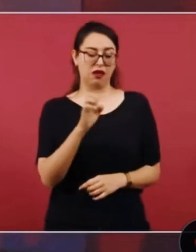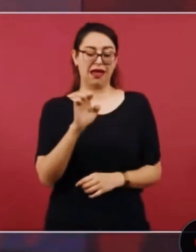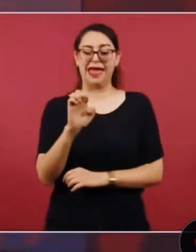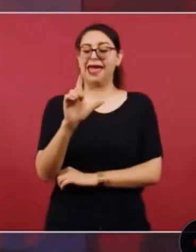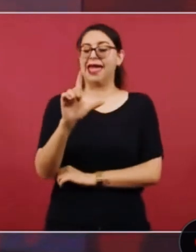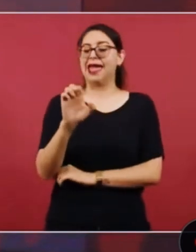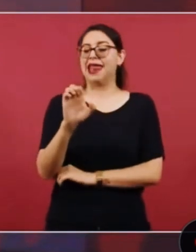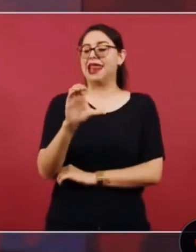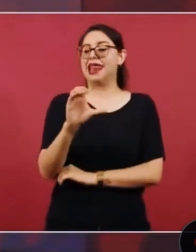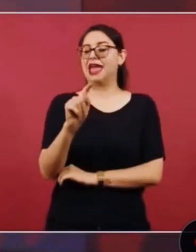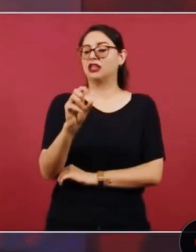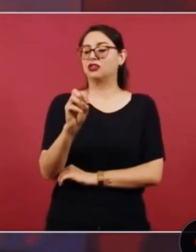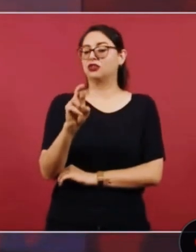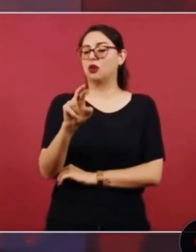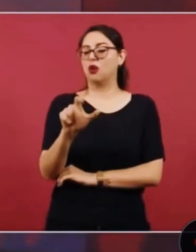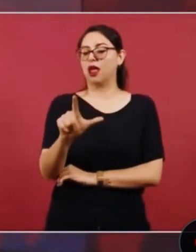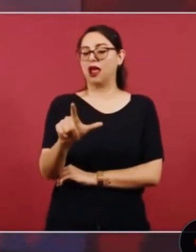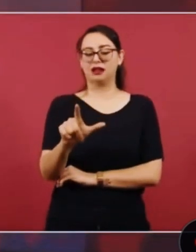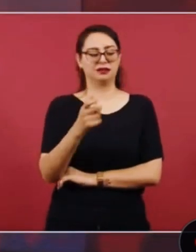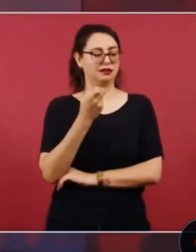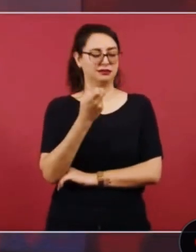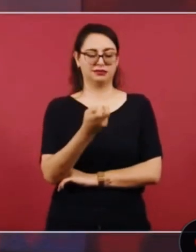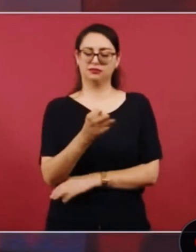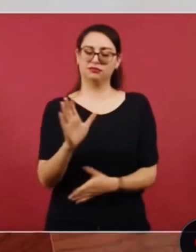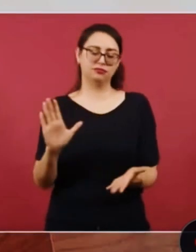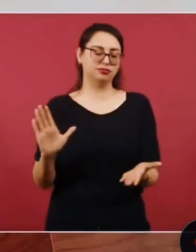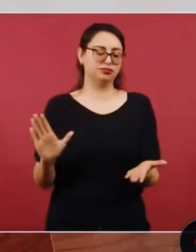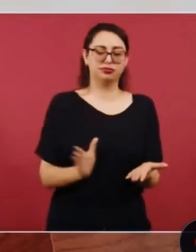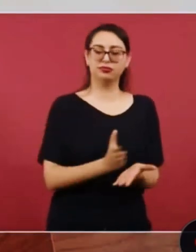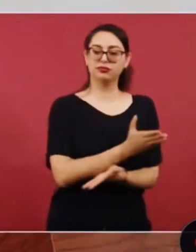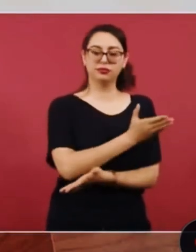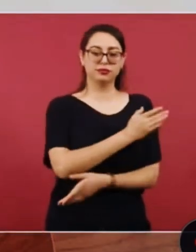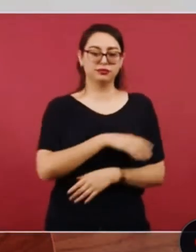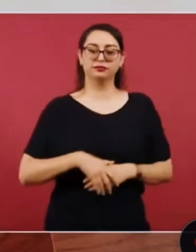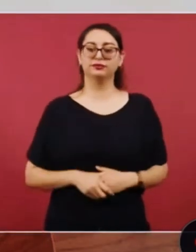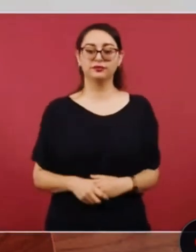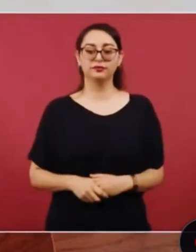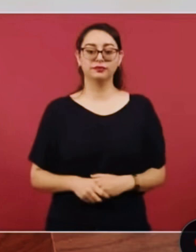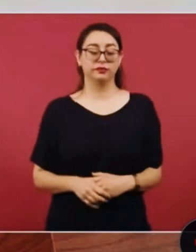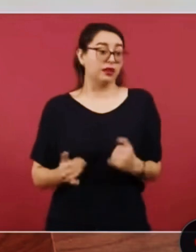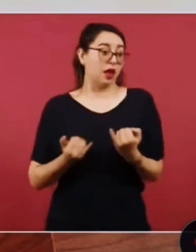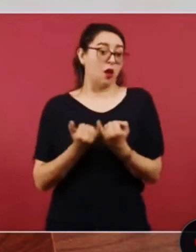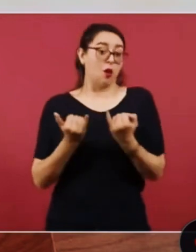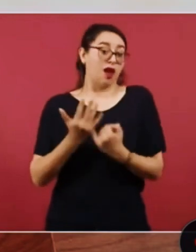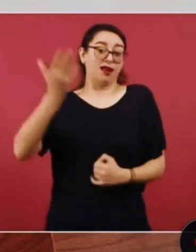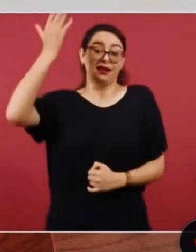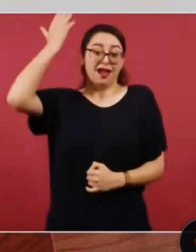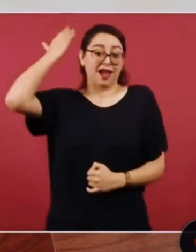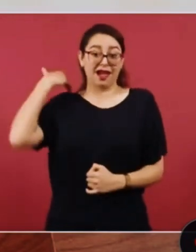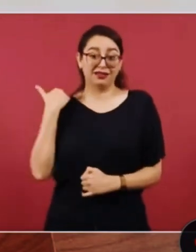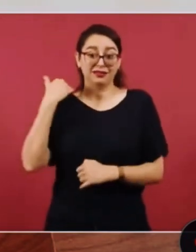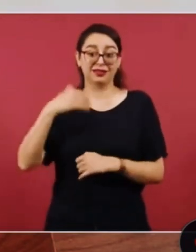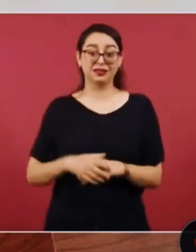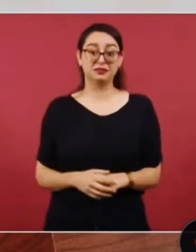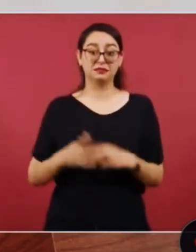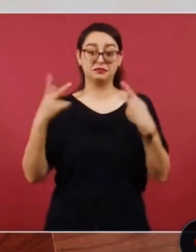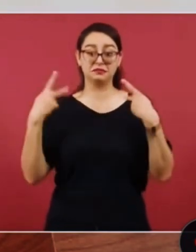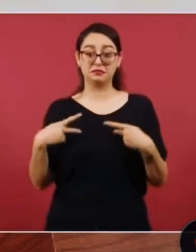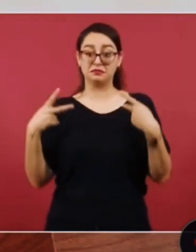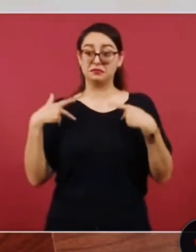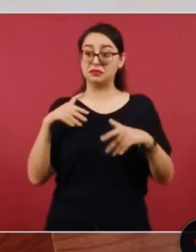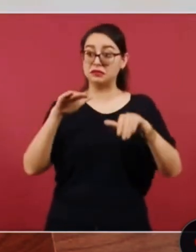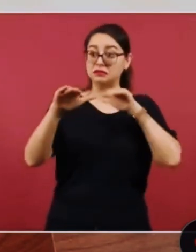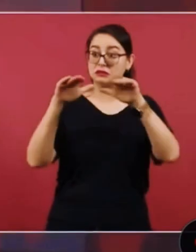solicitábamos la consulta para preguntarle a la gente si querían que se privatizara el petróleo salieron los